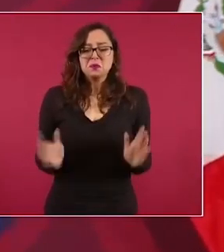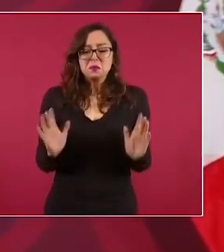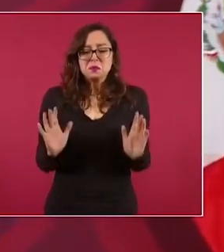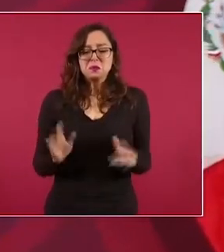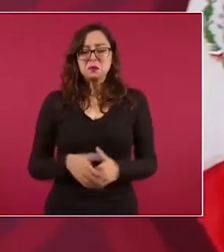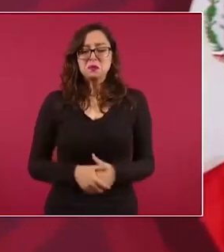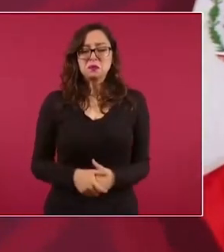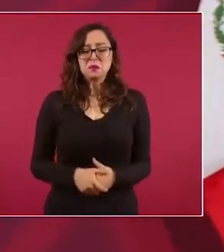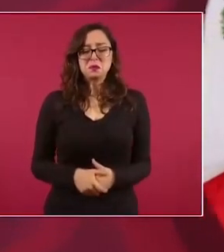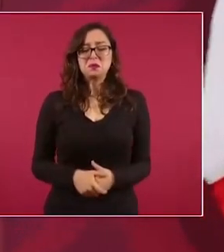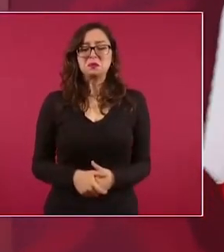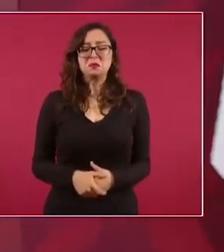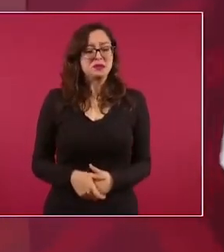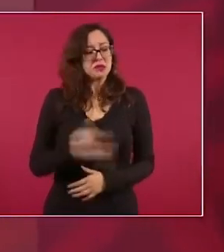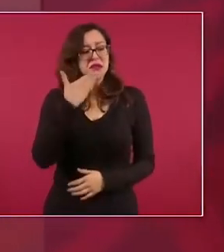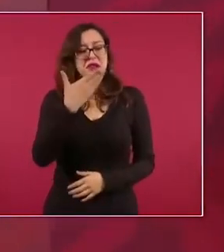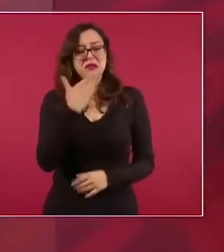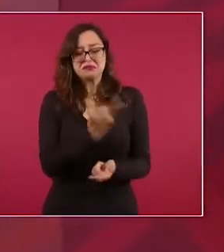Tengo un escudo.